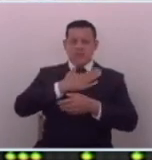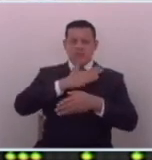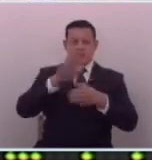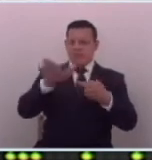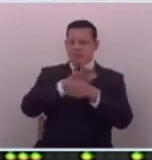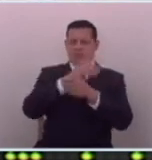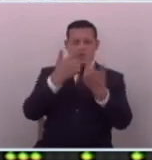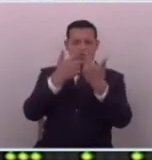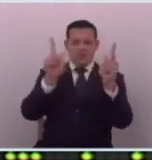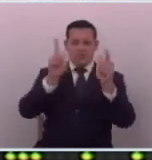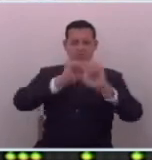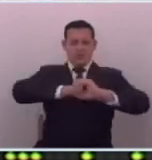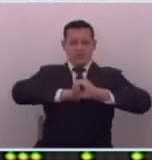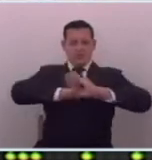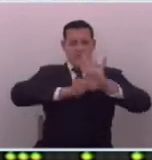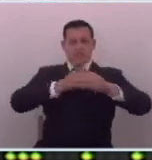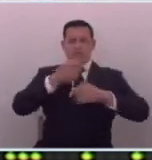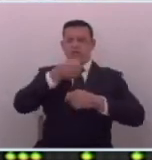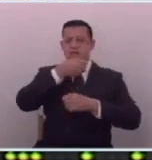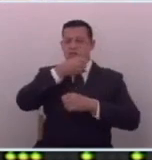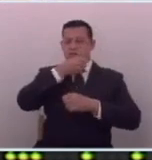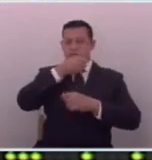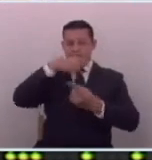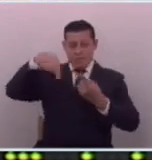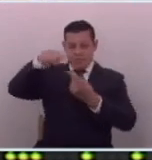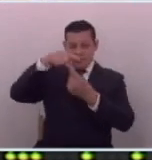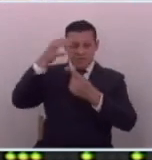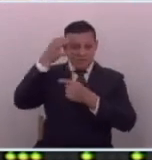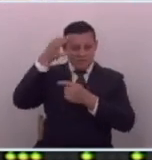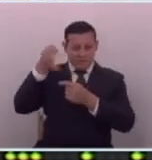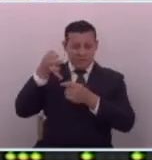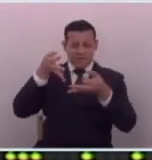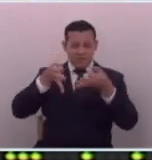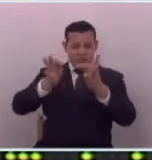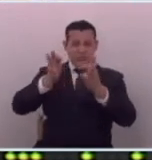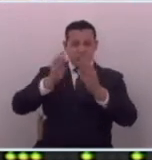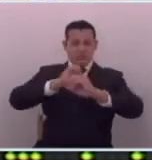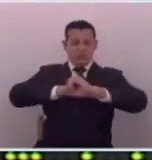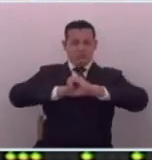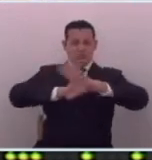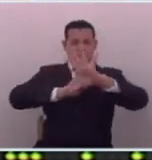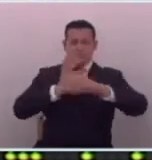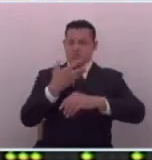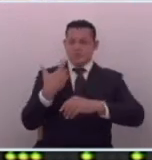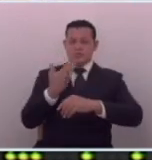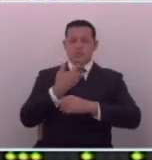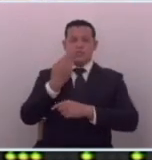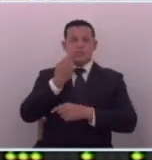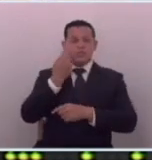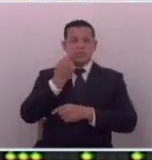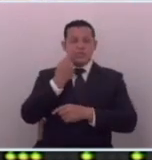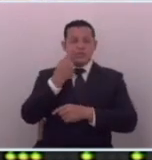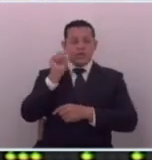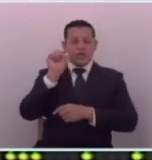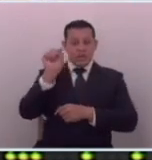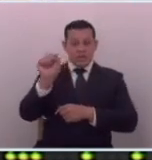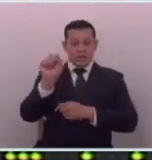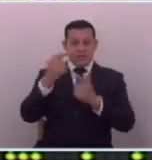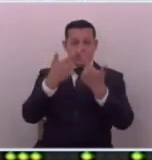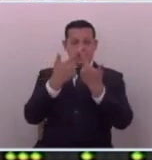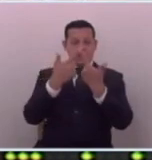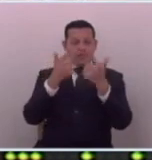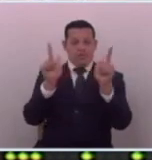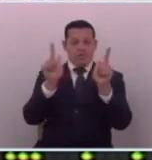total libertad de informar de la mejor forma que a ellos les parezca y eso es lo que nosotros estamos buscando eso es la